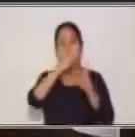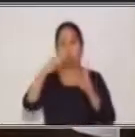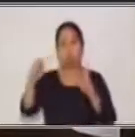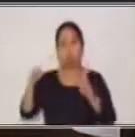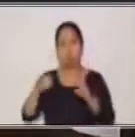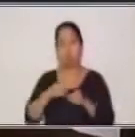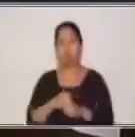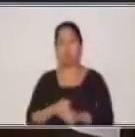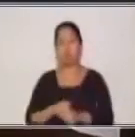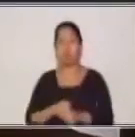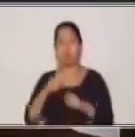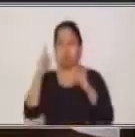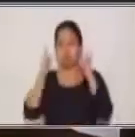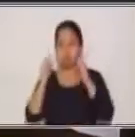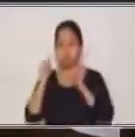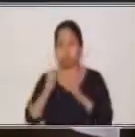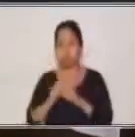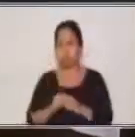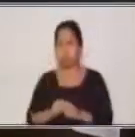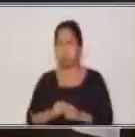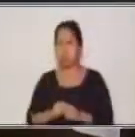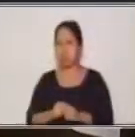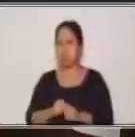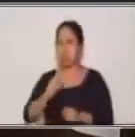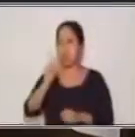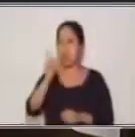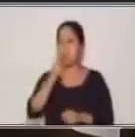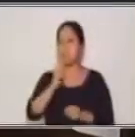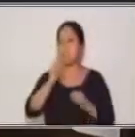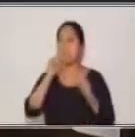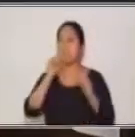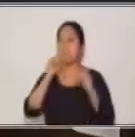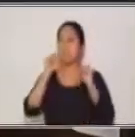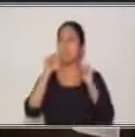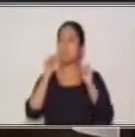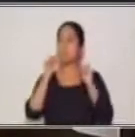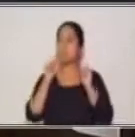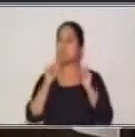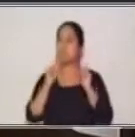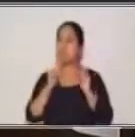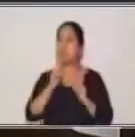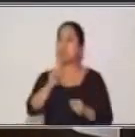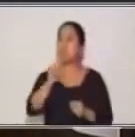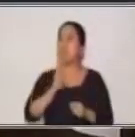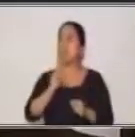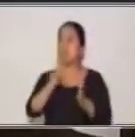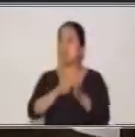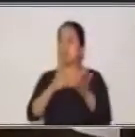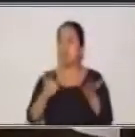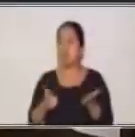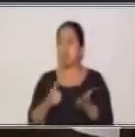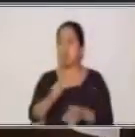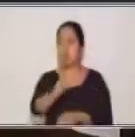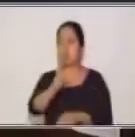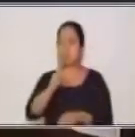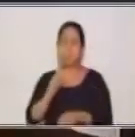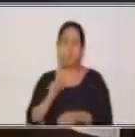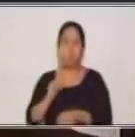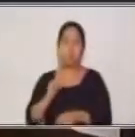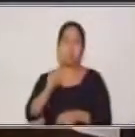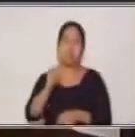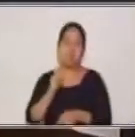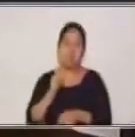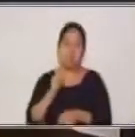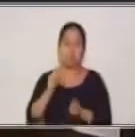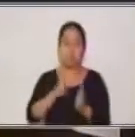leer este libro, me puede indicar el camino, me prestas el lapicero y vendes tus zapatos.